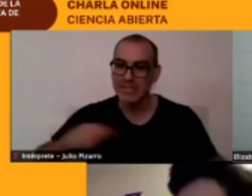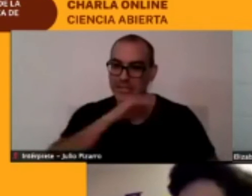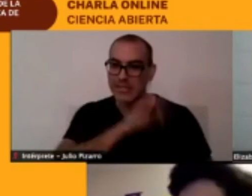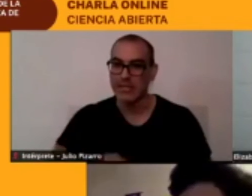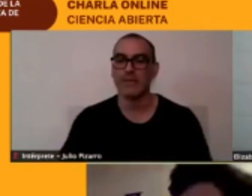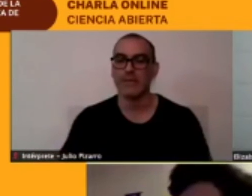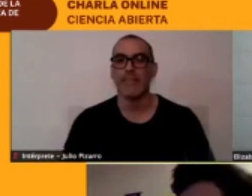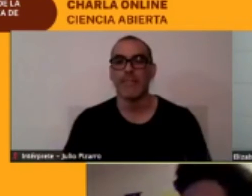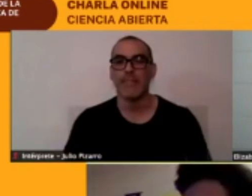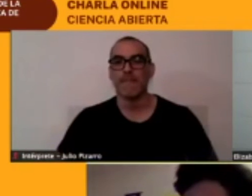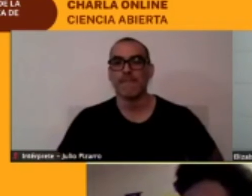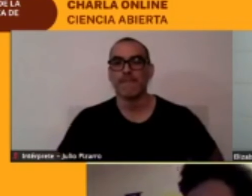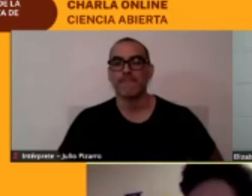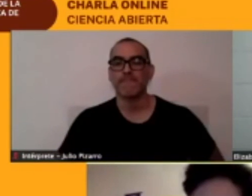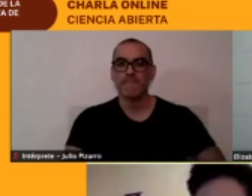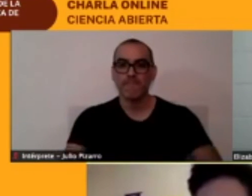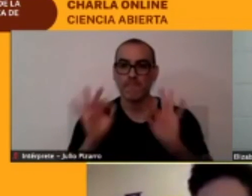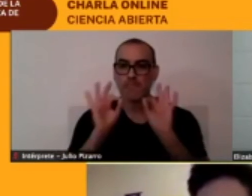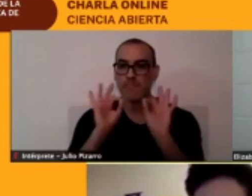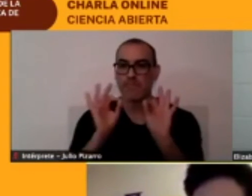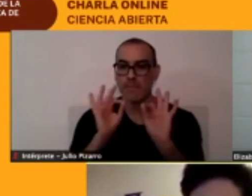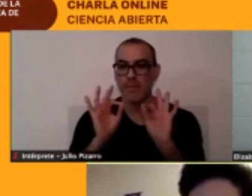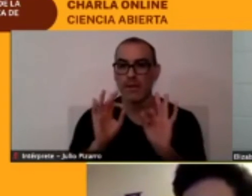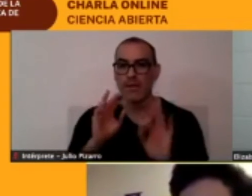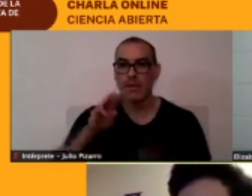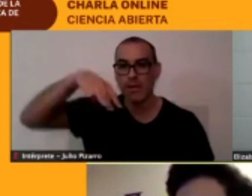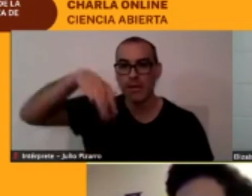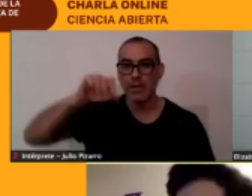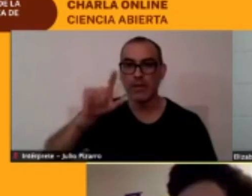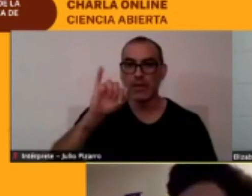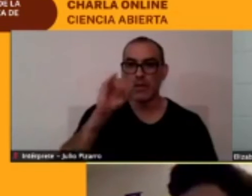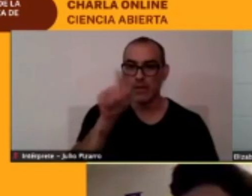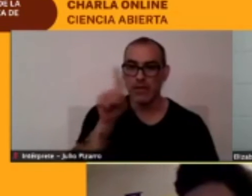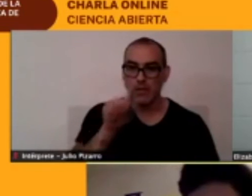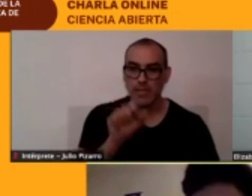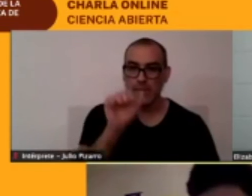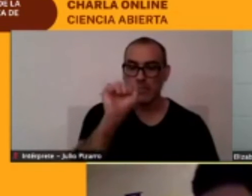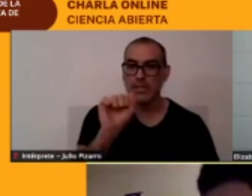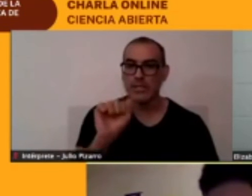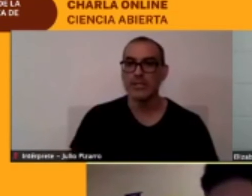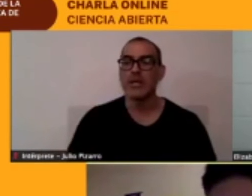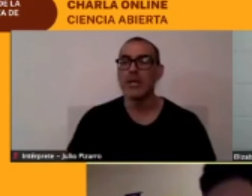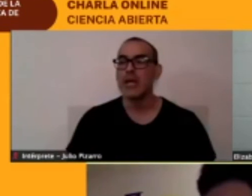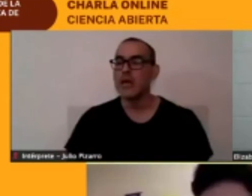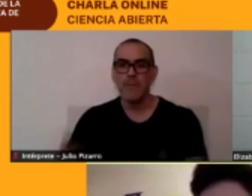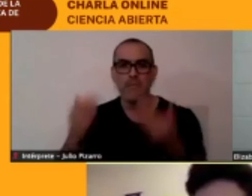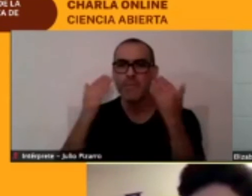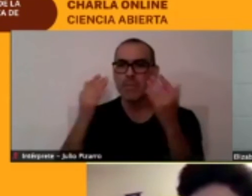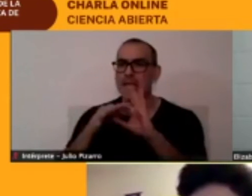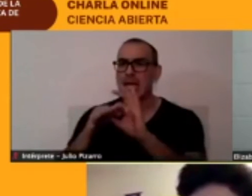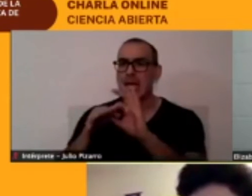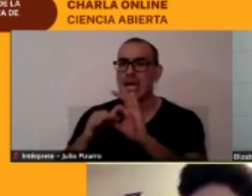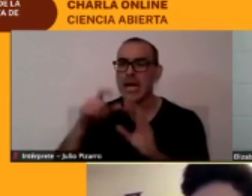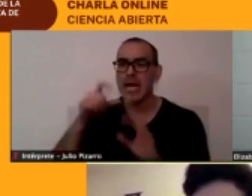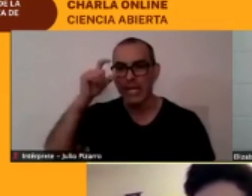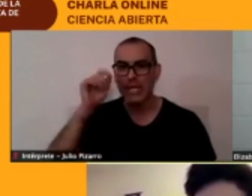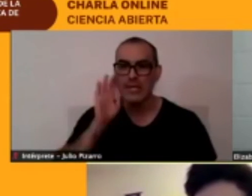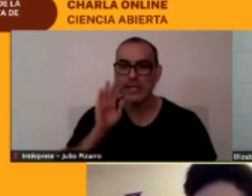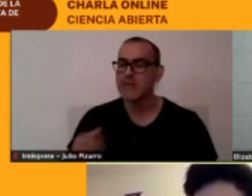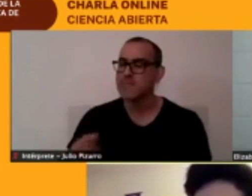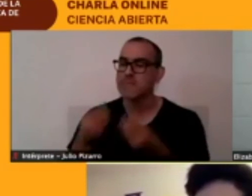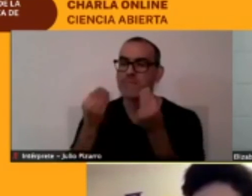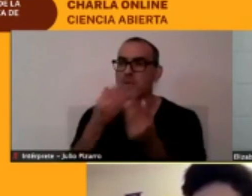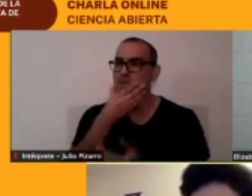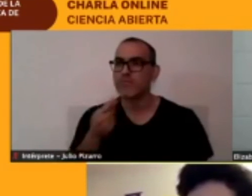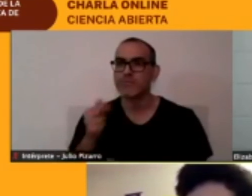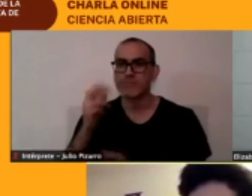perfecto Melisa Miranda dice muchas gracias por la presentación muy admirable tu trabajo y la forma en que lo presentas con mucho respeto a los